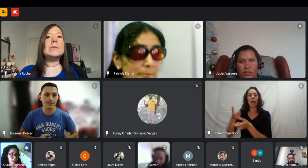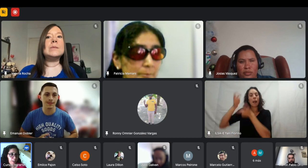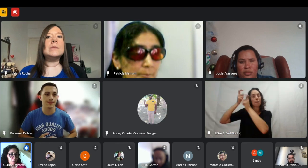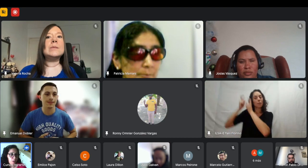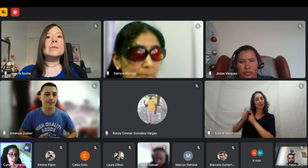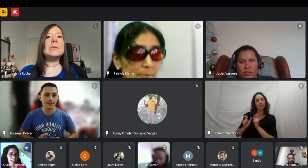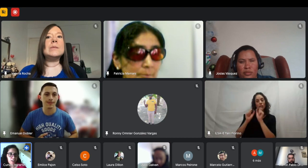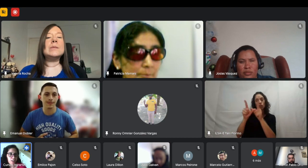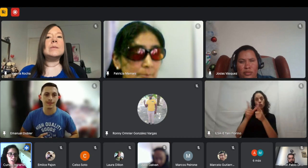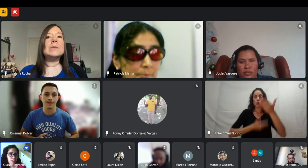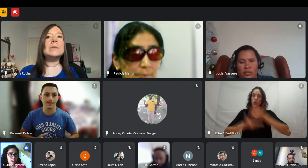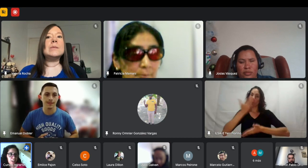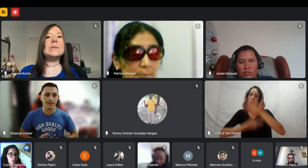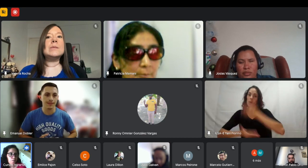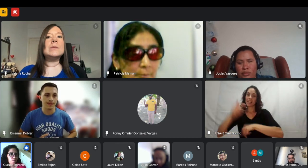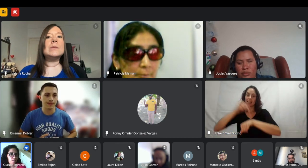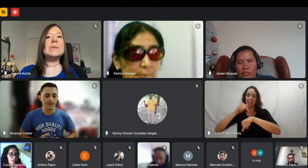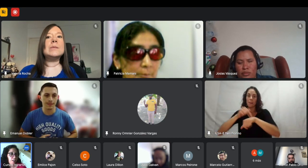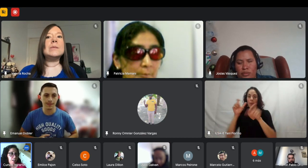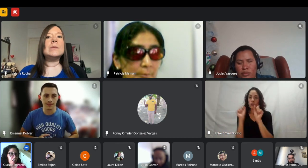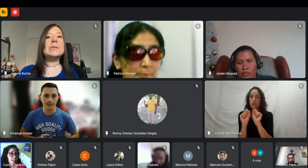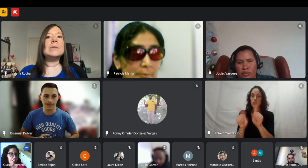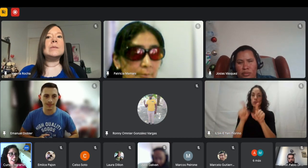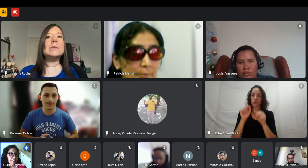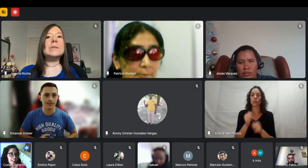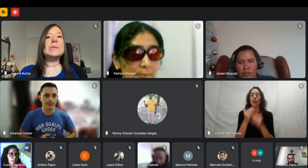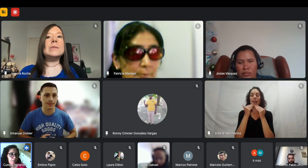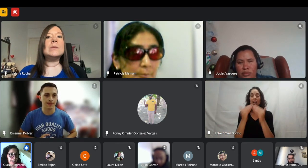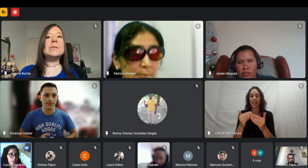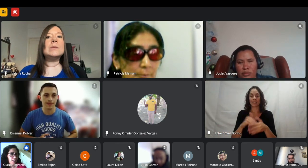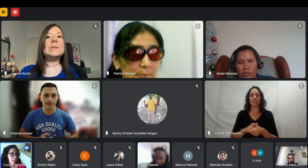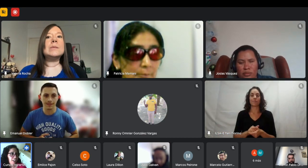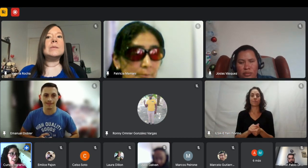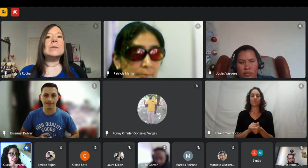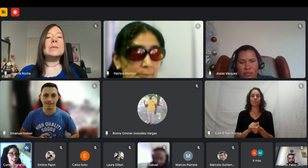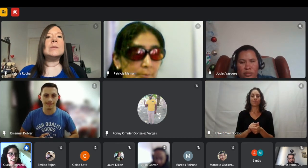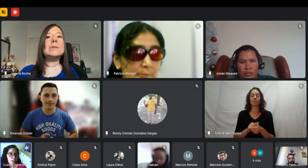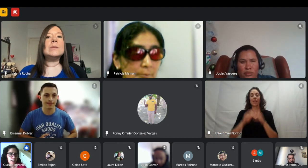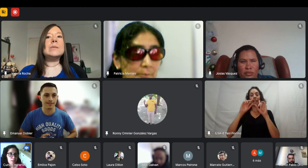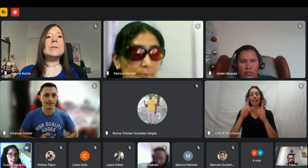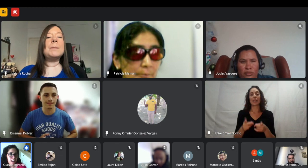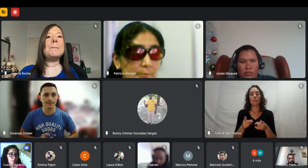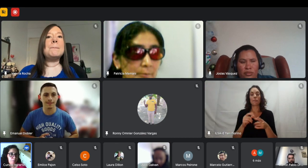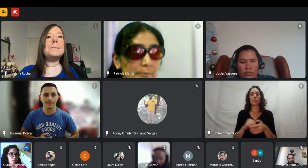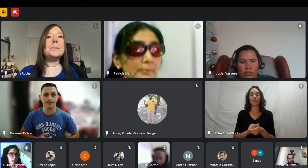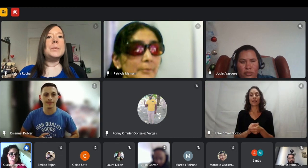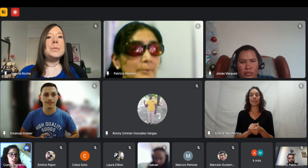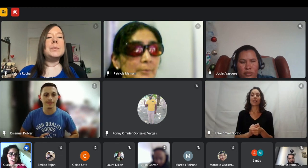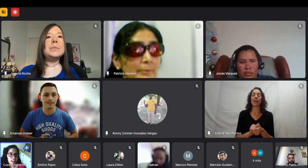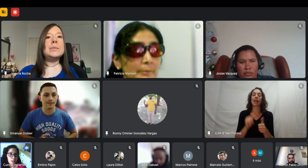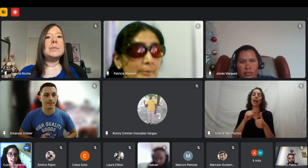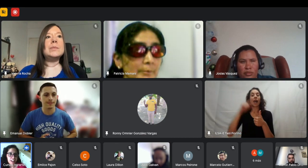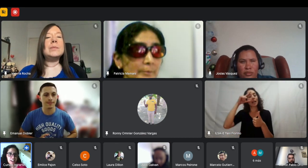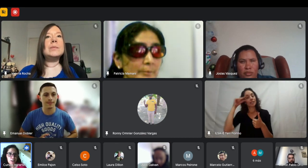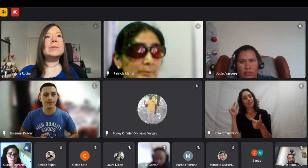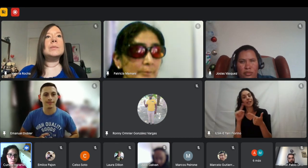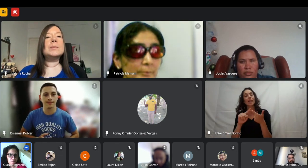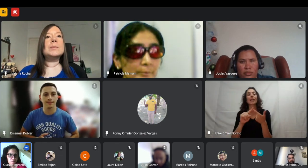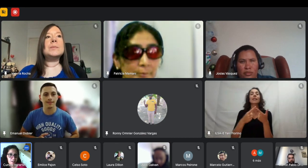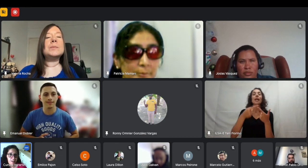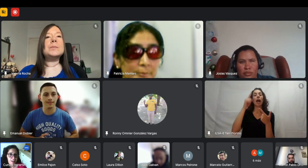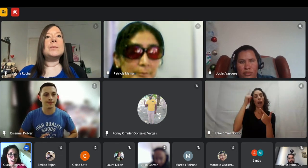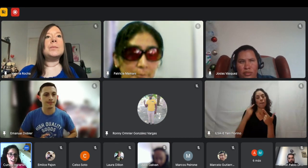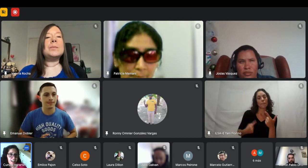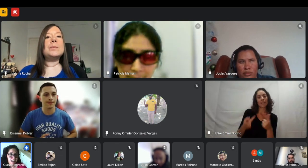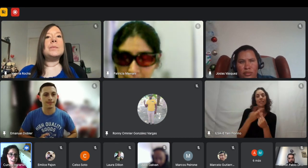compartido el tiempo este año en la fundación y también a Janina y Emilce por haber hecho la interpretación